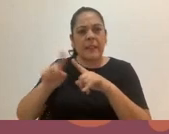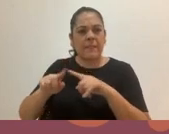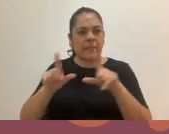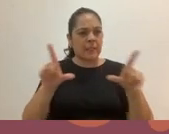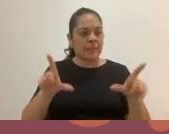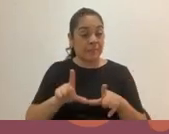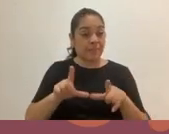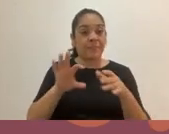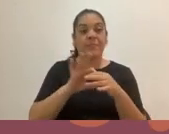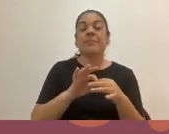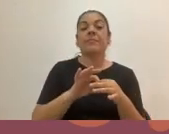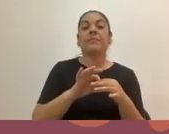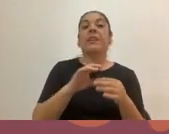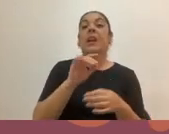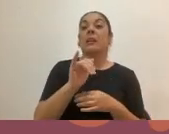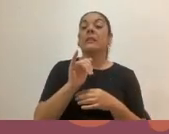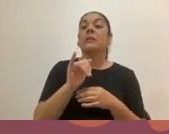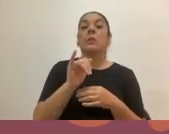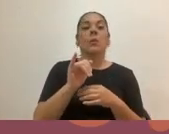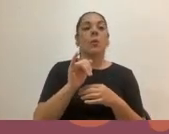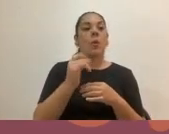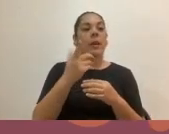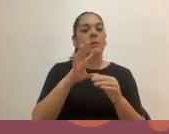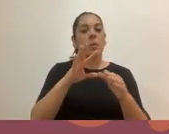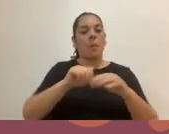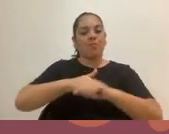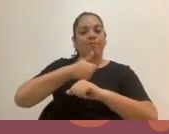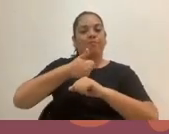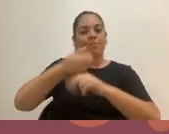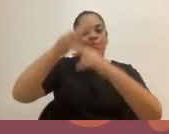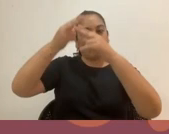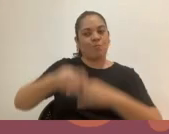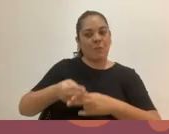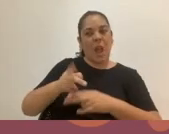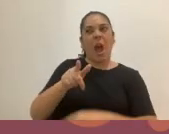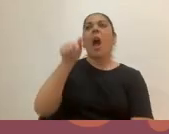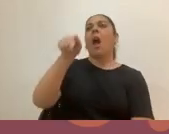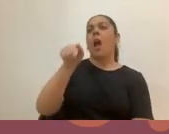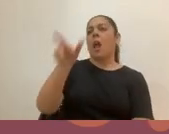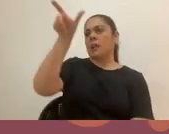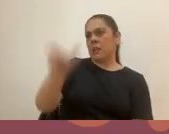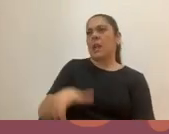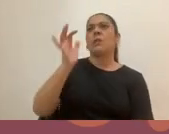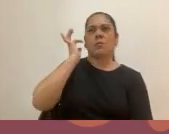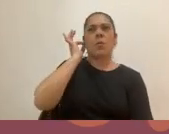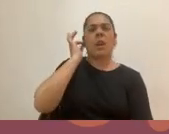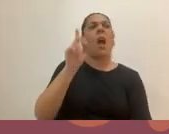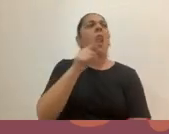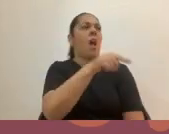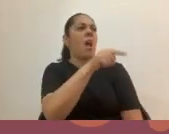a esto es cuando atribuimos ciertas cosas exclusivamente femeninas y ciertas cosas exclusivamente masculinas.